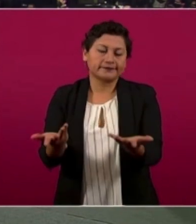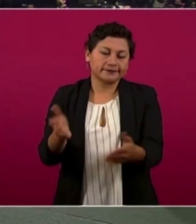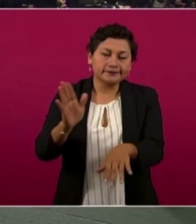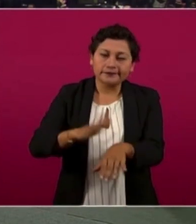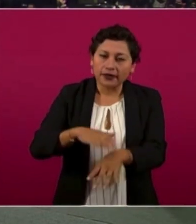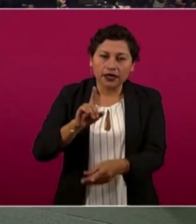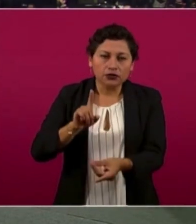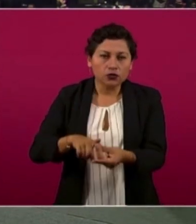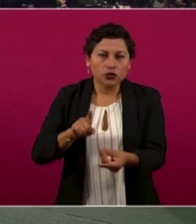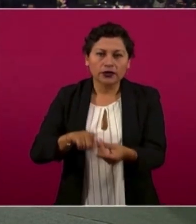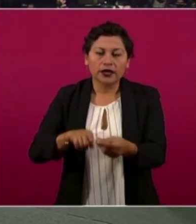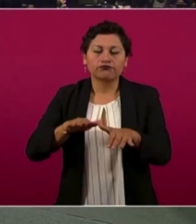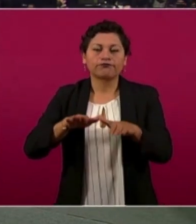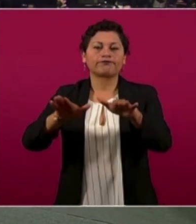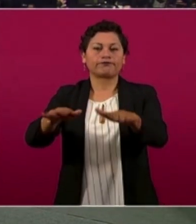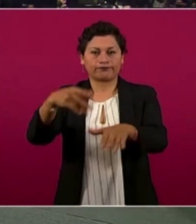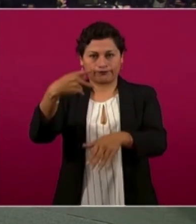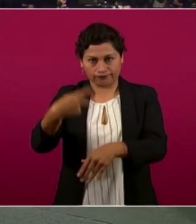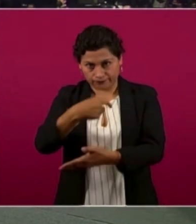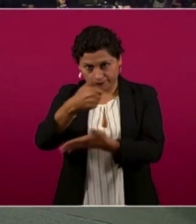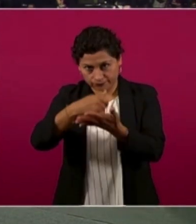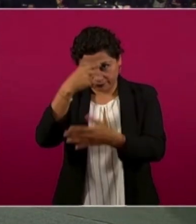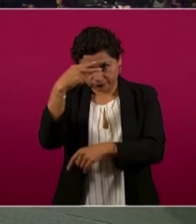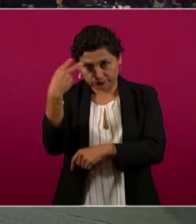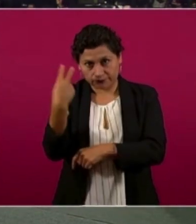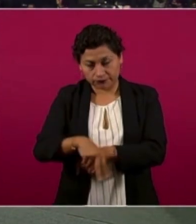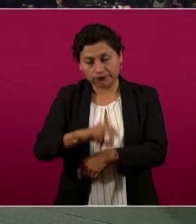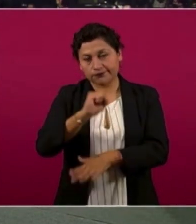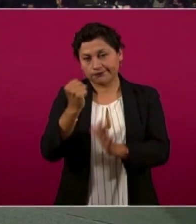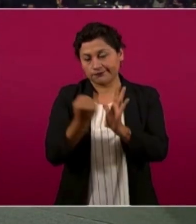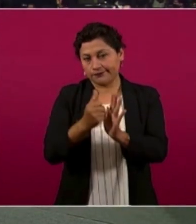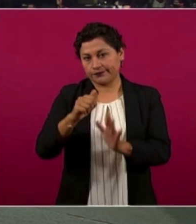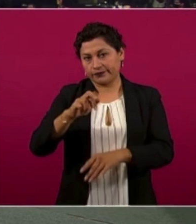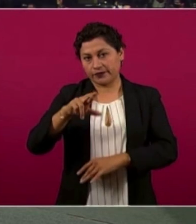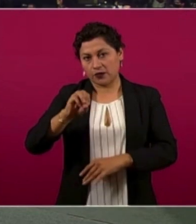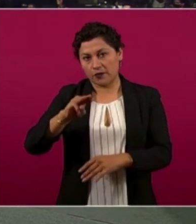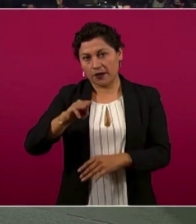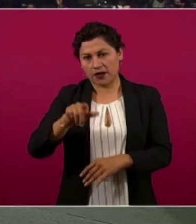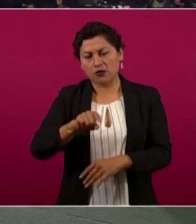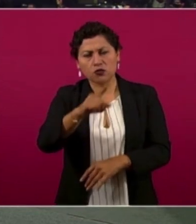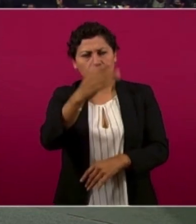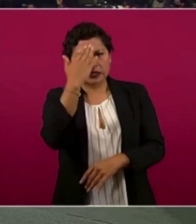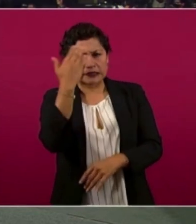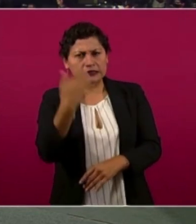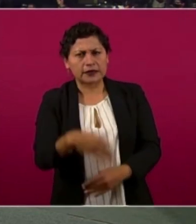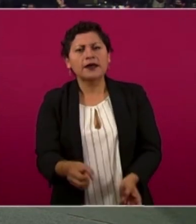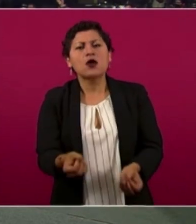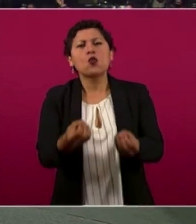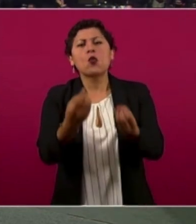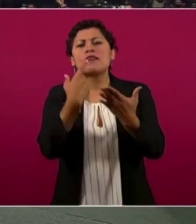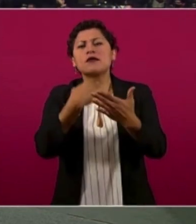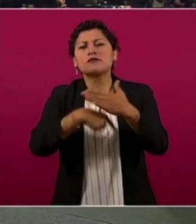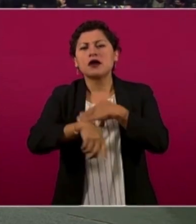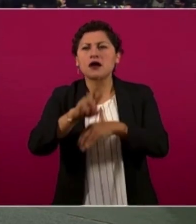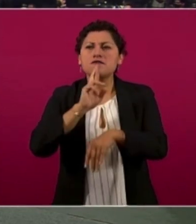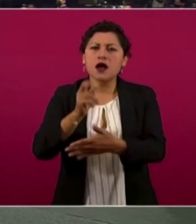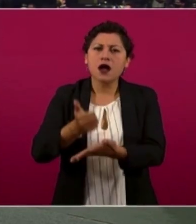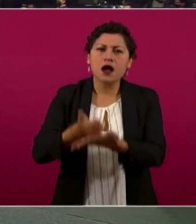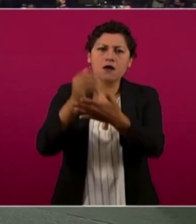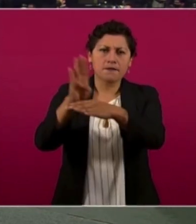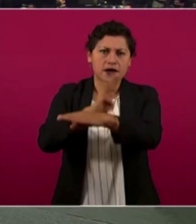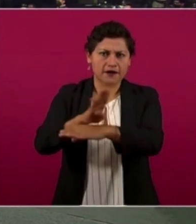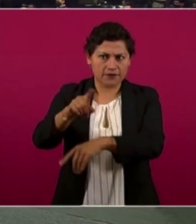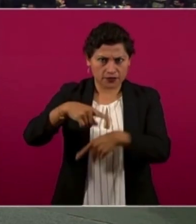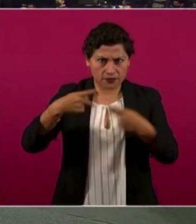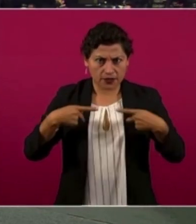aérea Aeroméxico. ¿Tiene algún porcentaje de cuántas de estas quejas se resuelven a favor del usuario? Más del